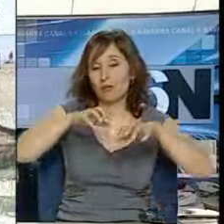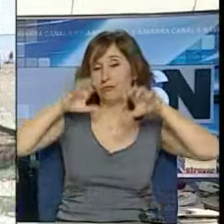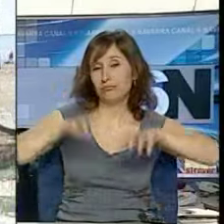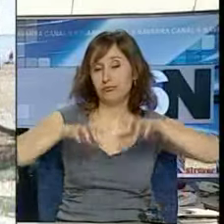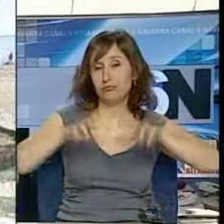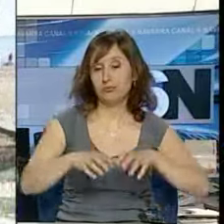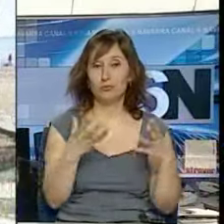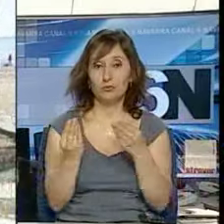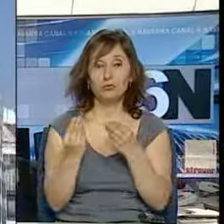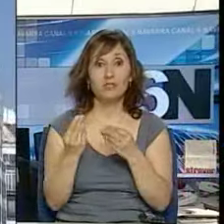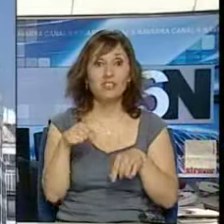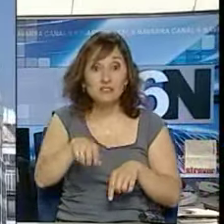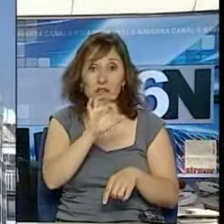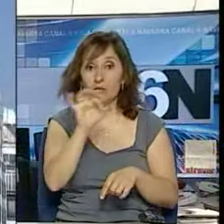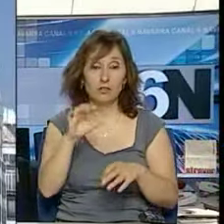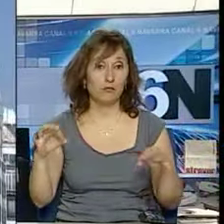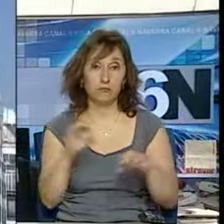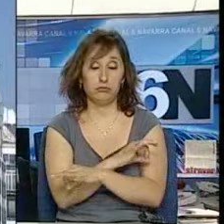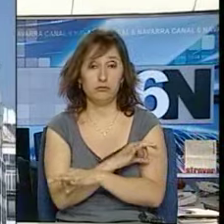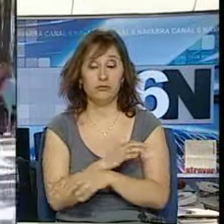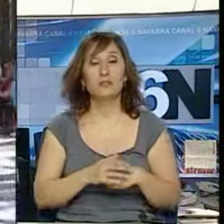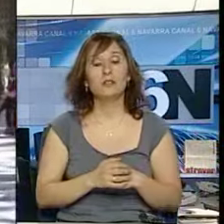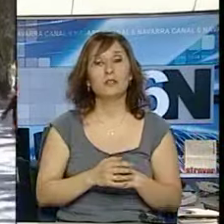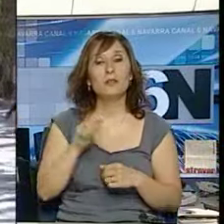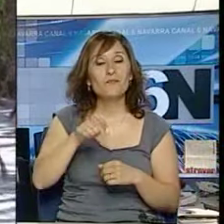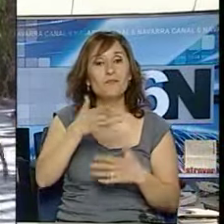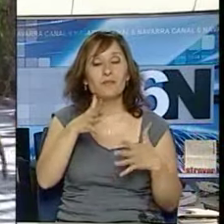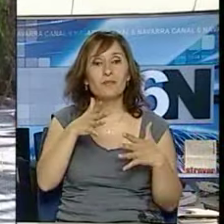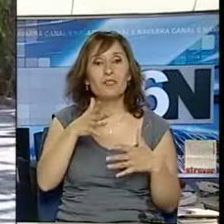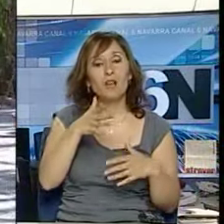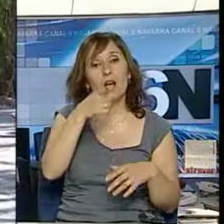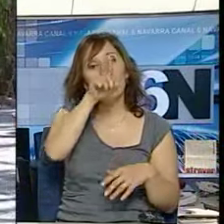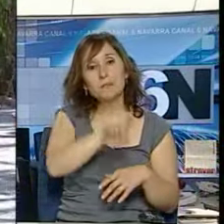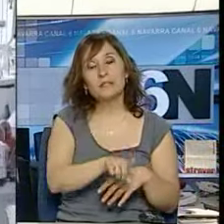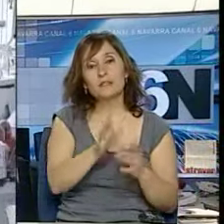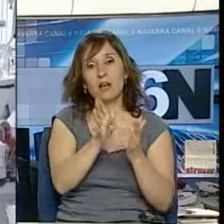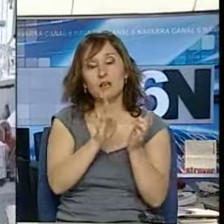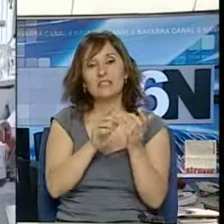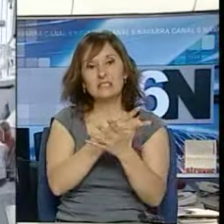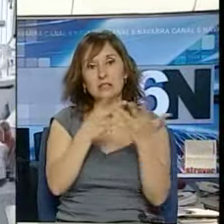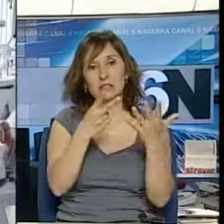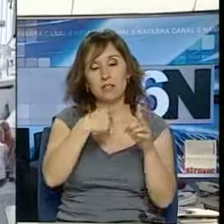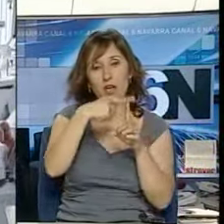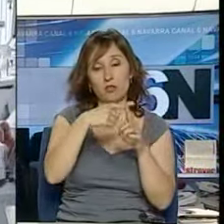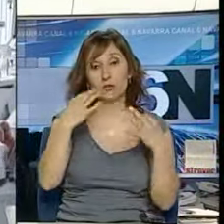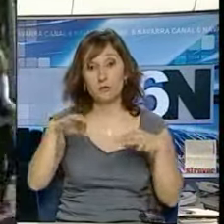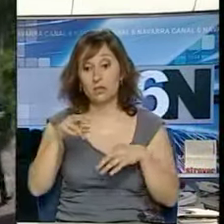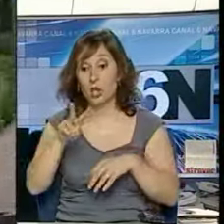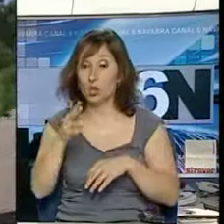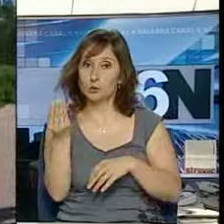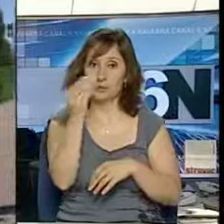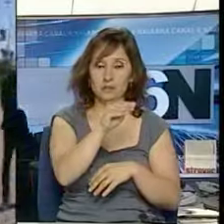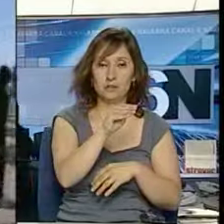contrario en San Sebastián. La temperatura media del mes de abril ha sido de 17 grados, dos por encima de lo habitual. Según las